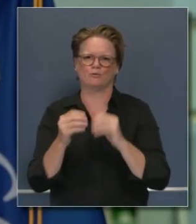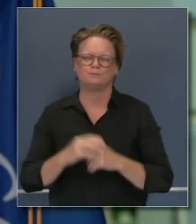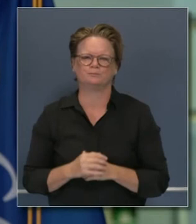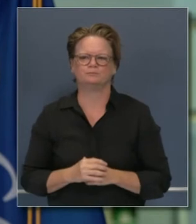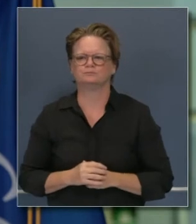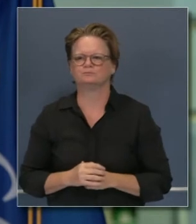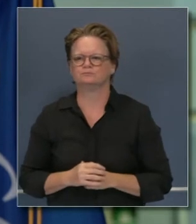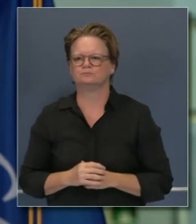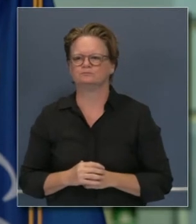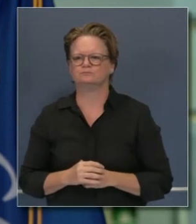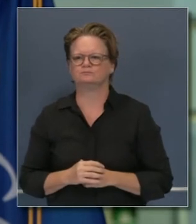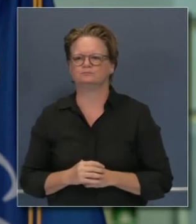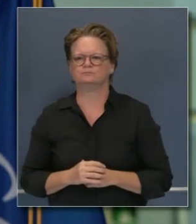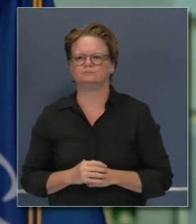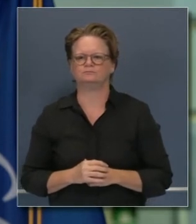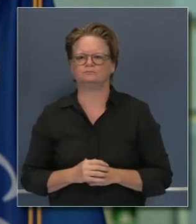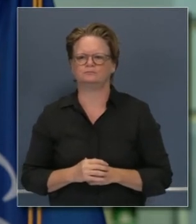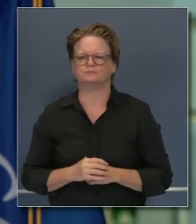la próxima pregunta